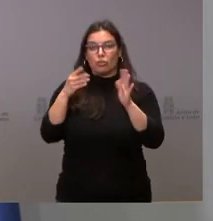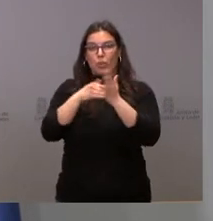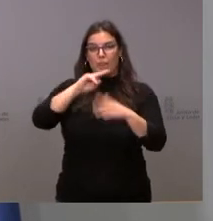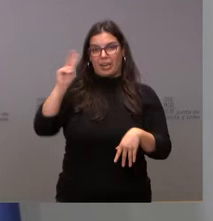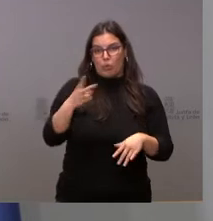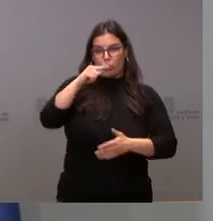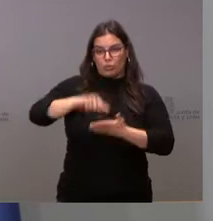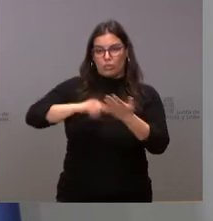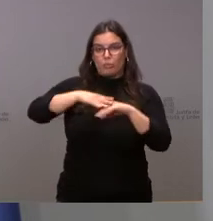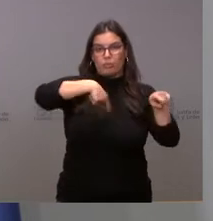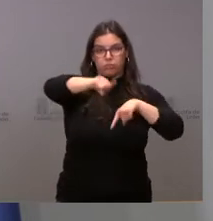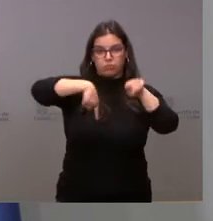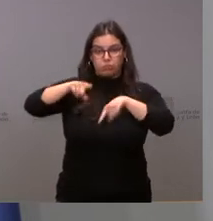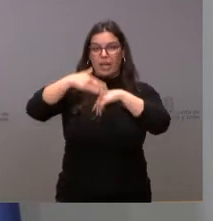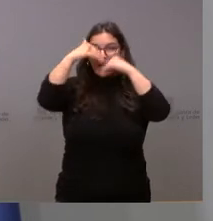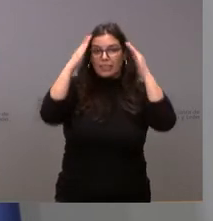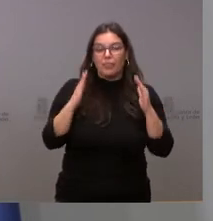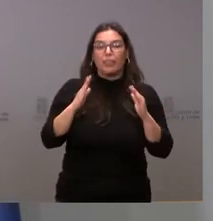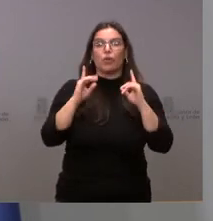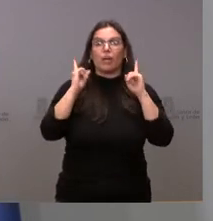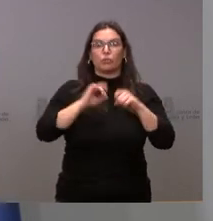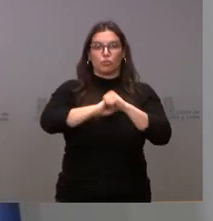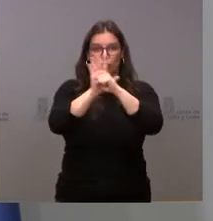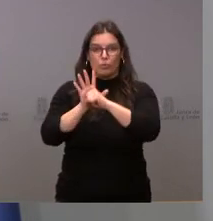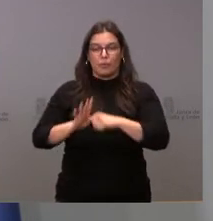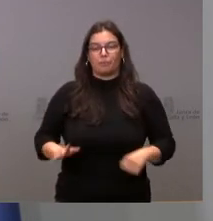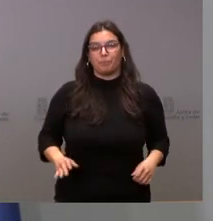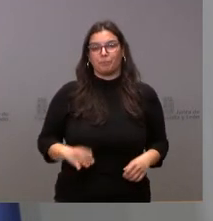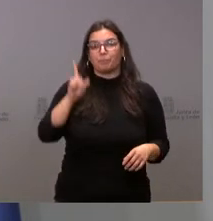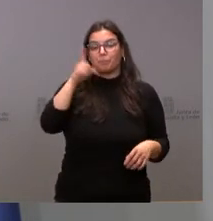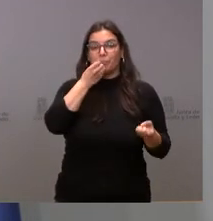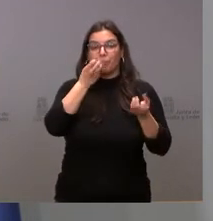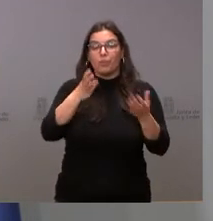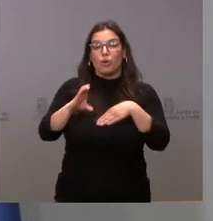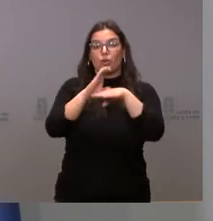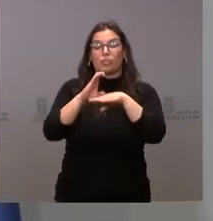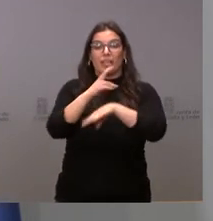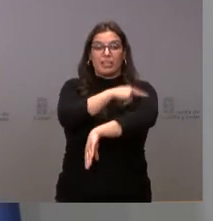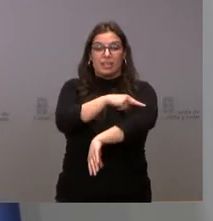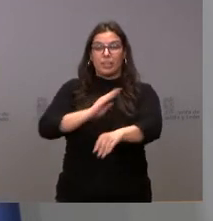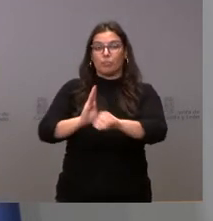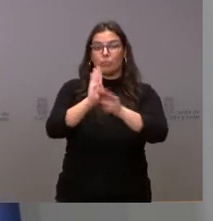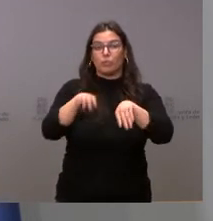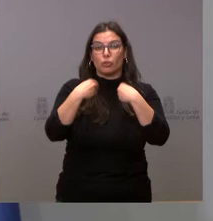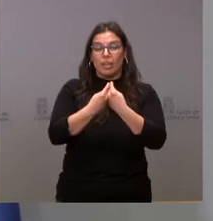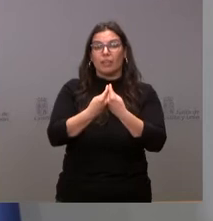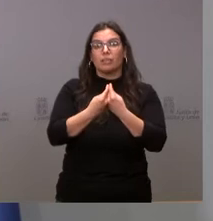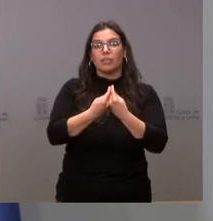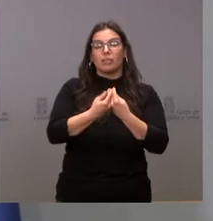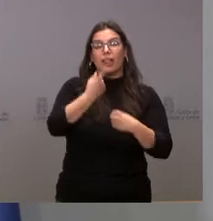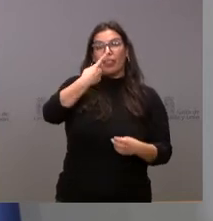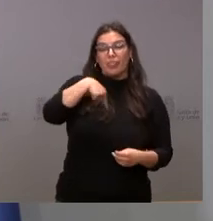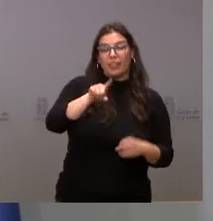euros para la atención de los casos COVID. Les informo que la Consejería de Sanidad ha invertido un total de